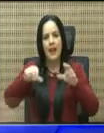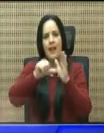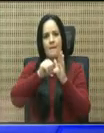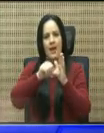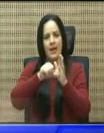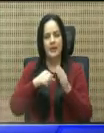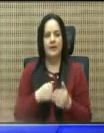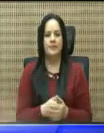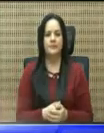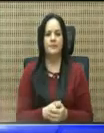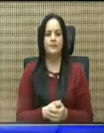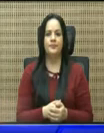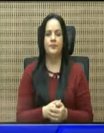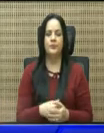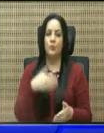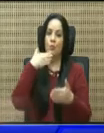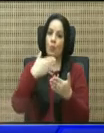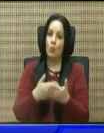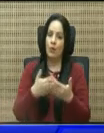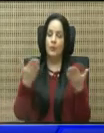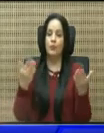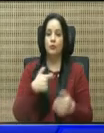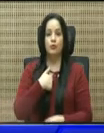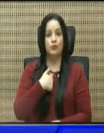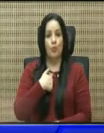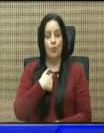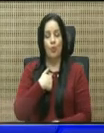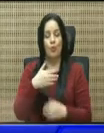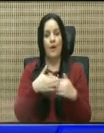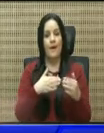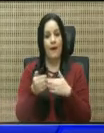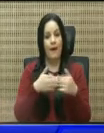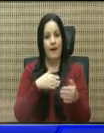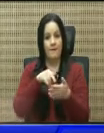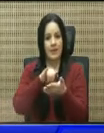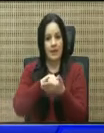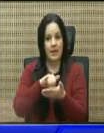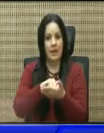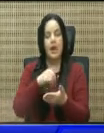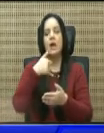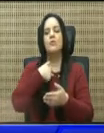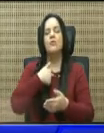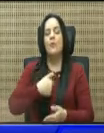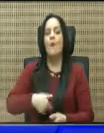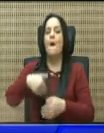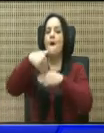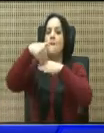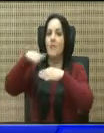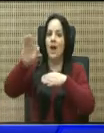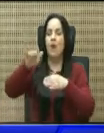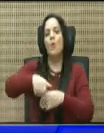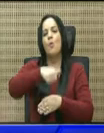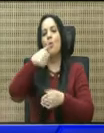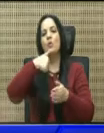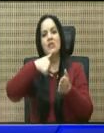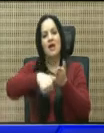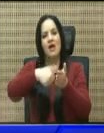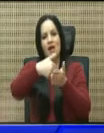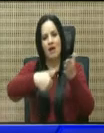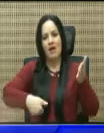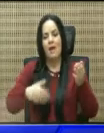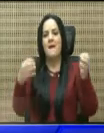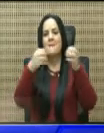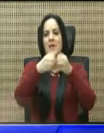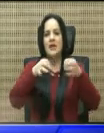Y bueno, yo, a pesar de eso, mandé otro oficio con un poco más de